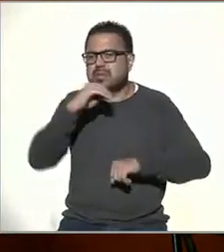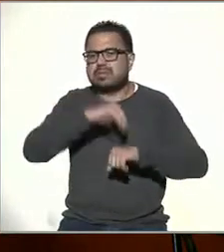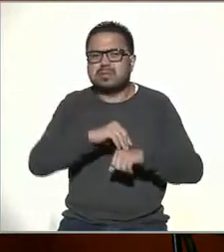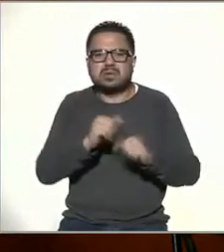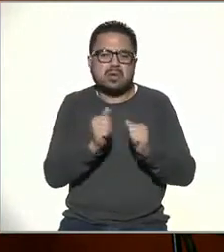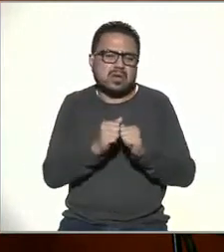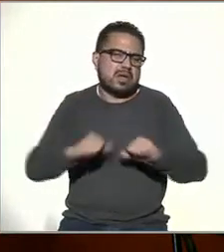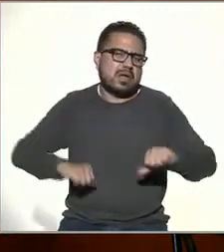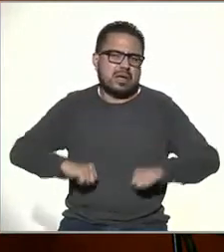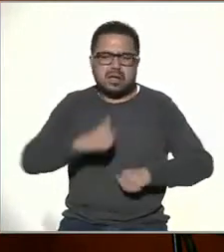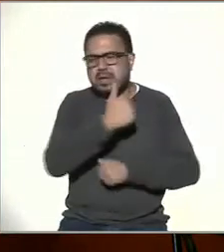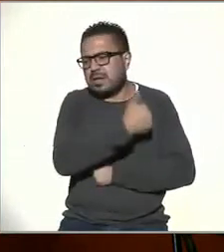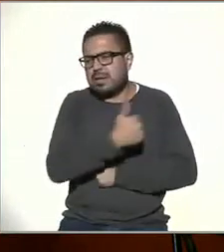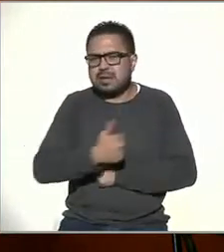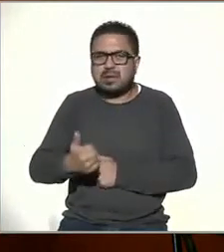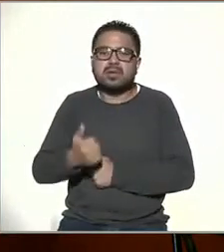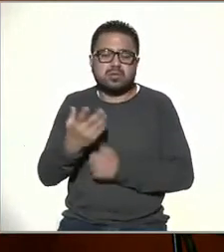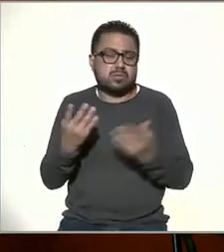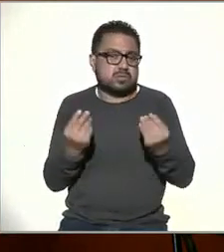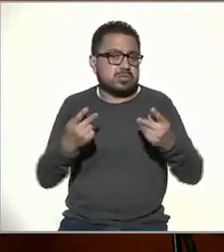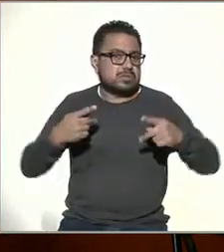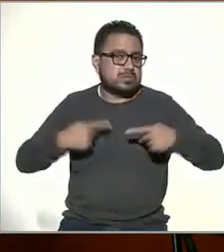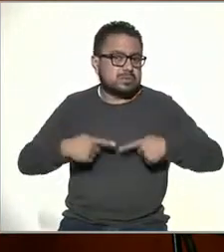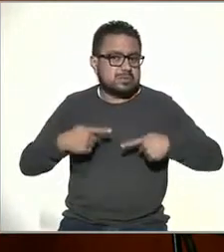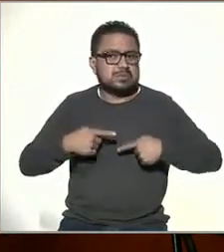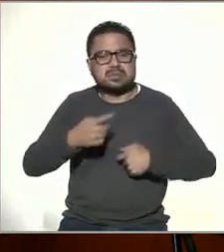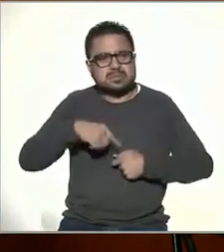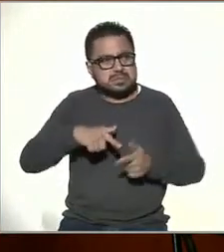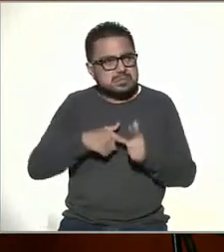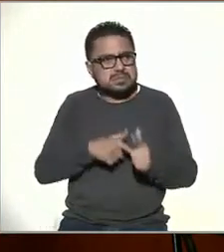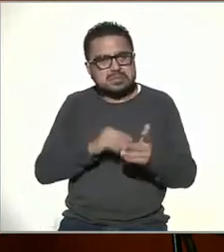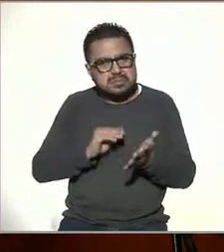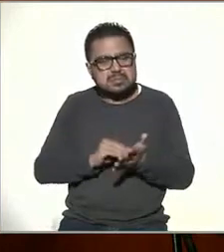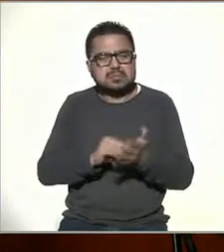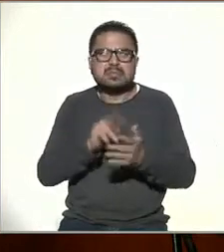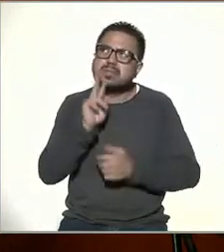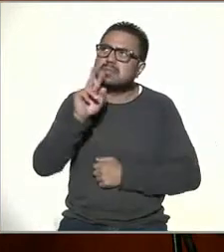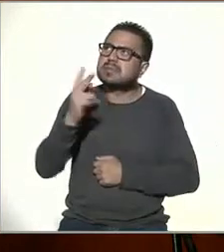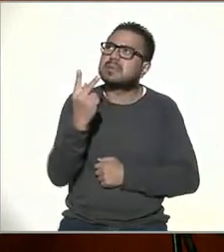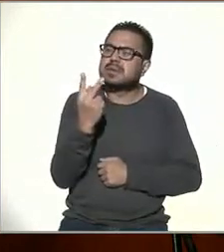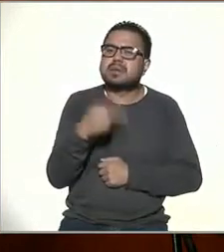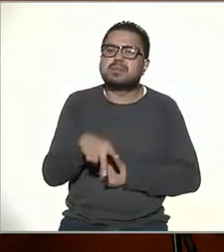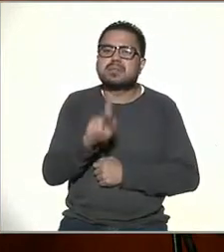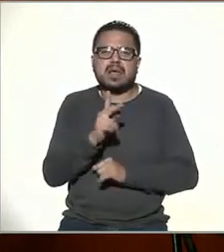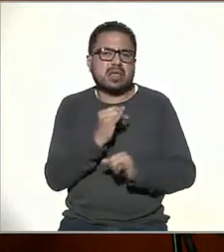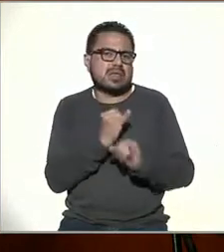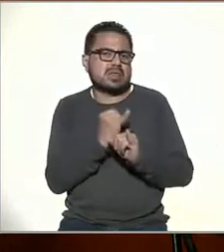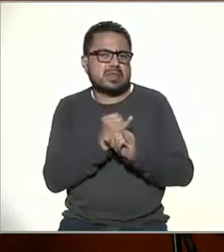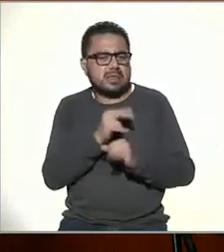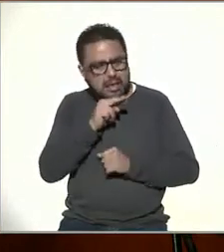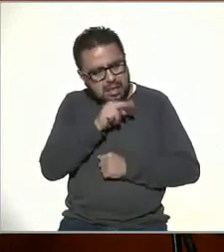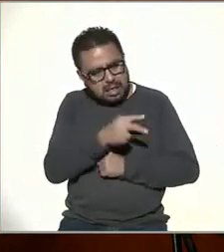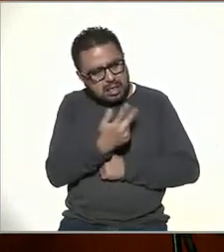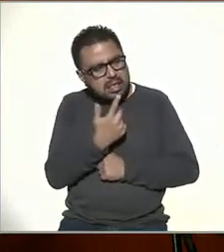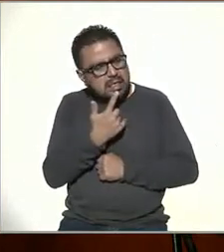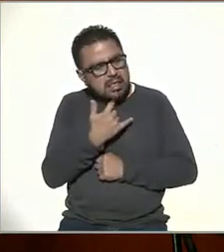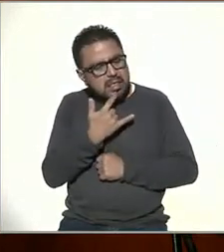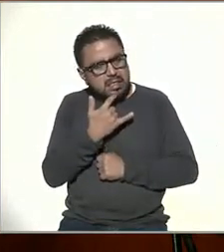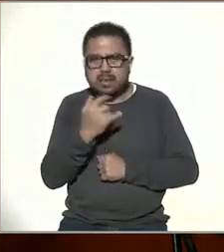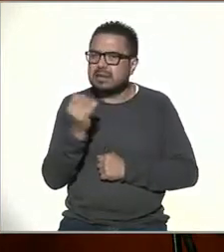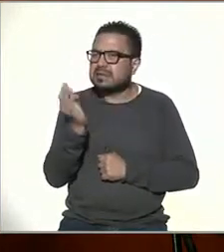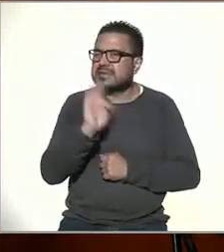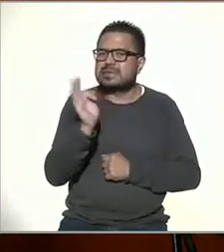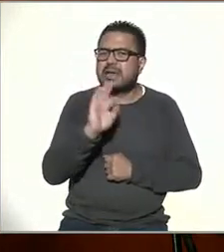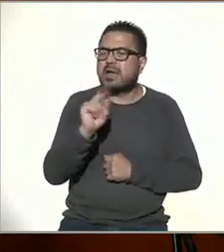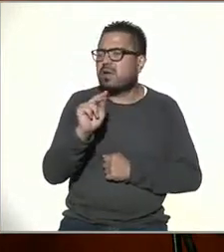propias dinámicas. Hoy en día muchas personas siguen viendo la televisión, pero ahora la ven desde Internet. Ya no a lo mejor en el estilo